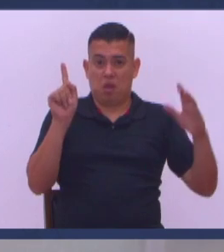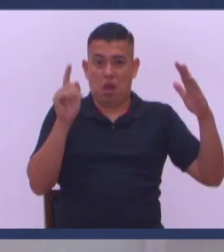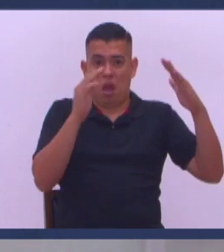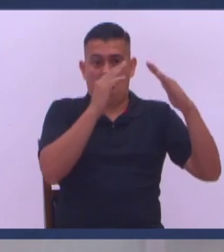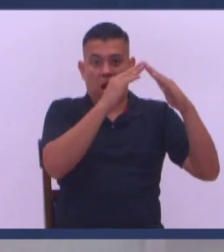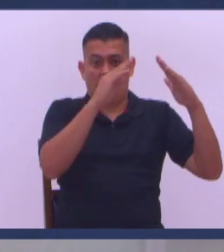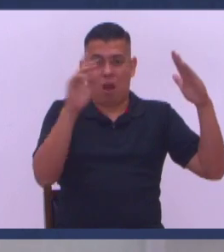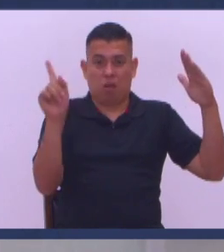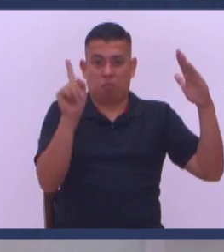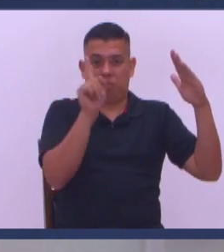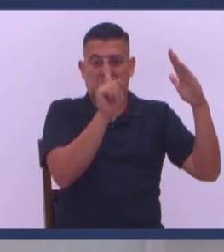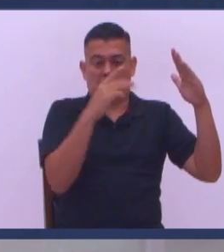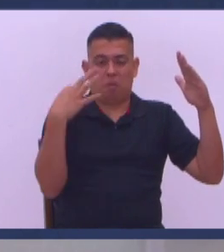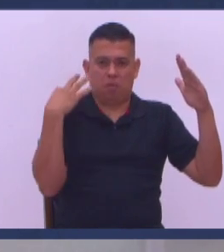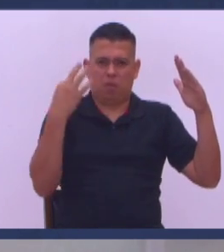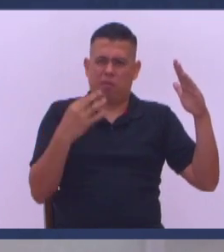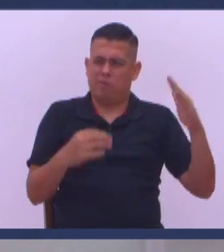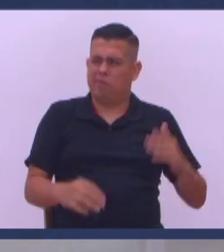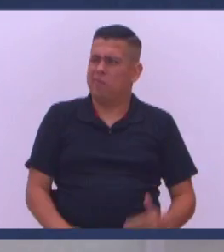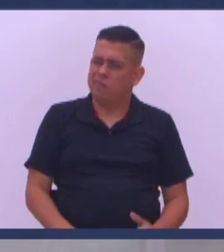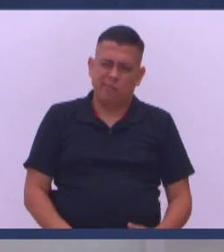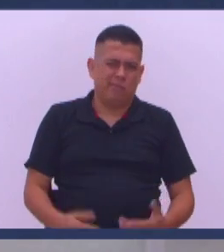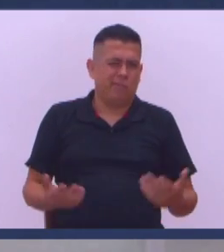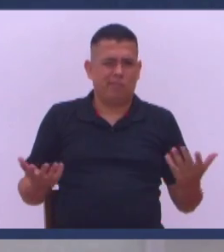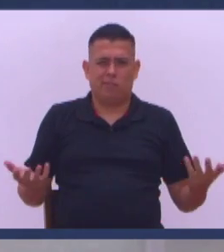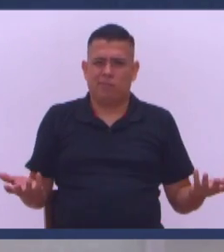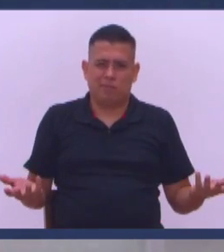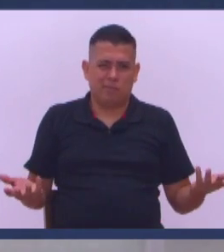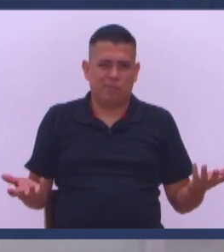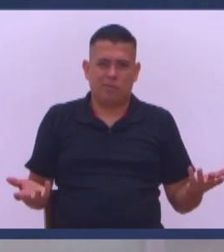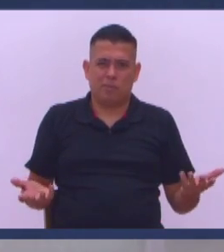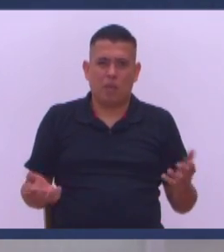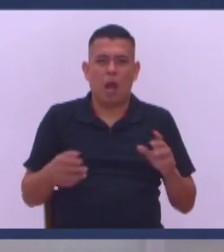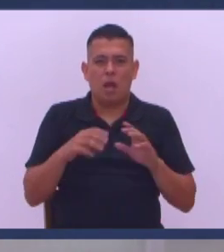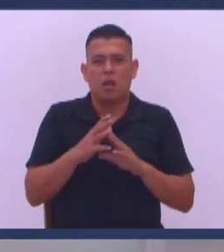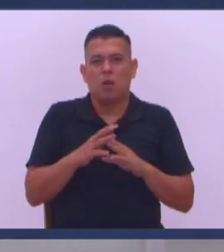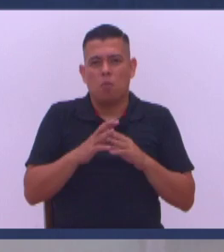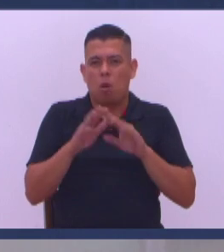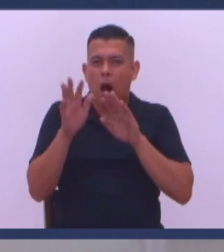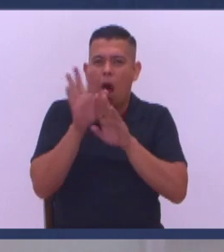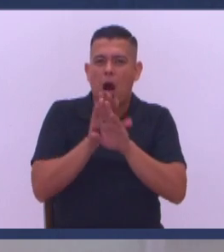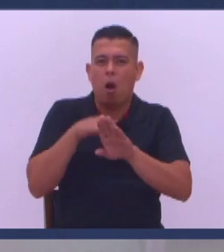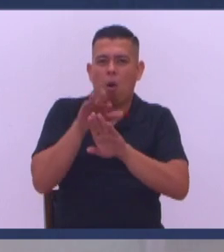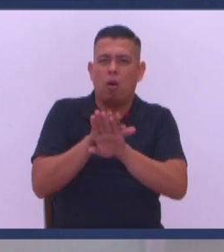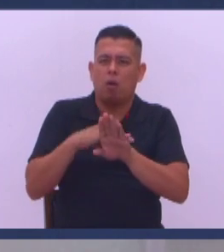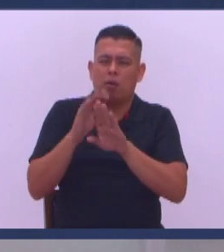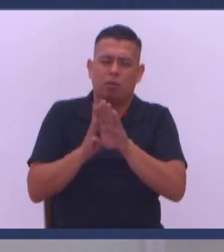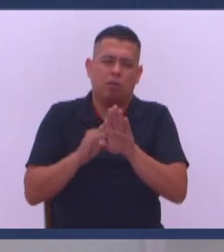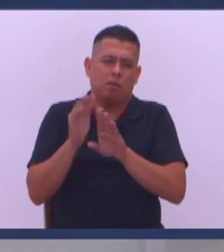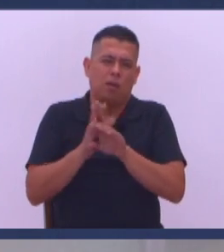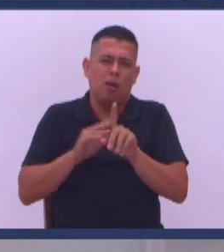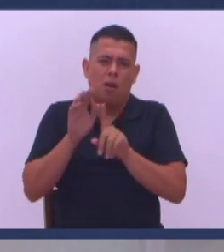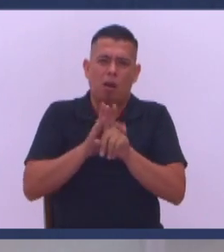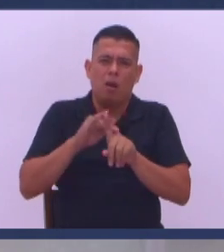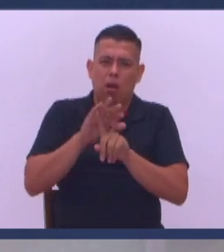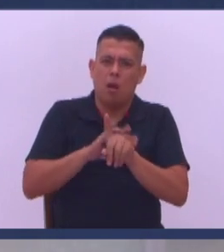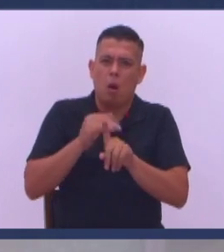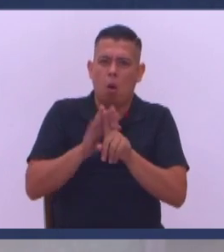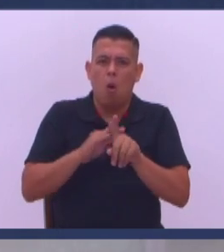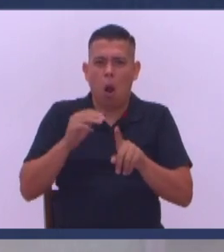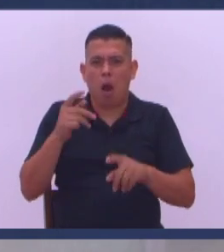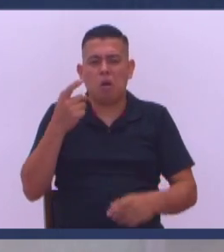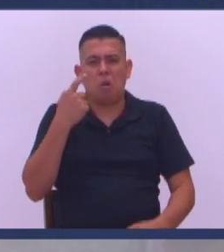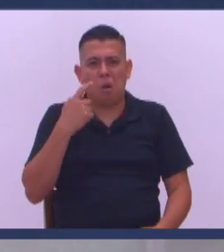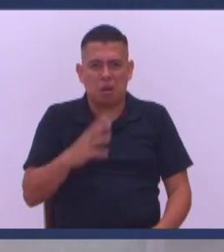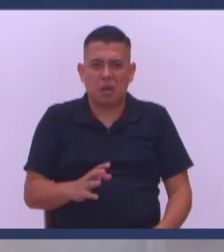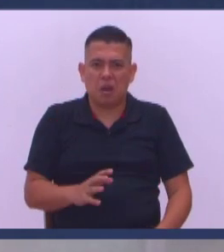palabra Pero me dan alergia Me dan alergia Los lamebotas de los ricos Me dan alergia Ellos no quieren convivir Con nadie